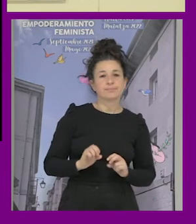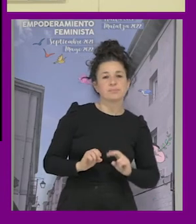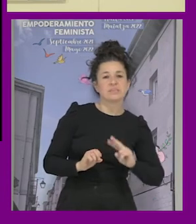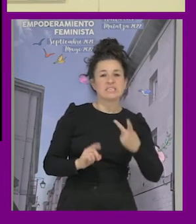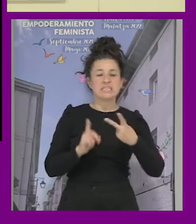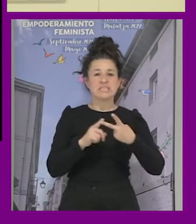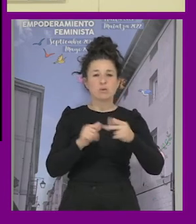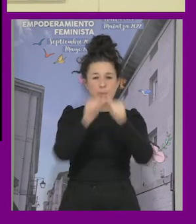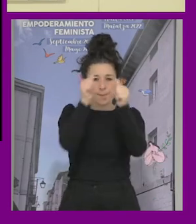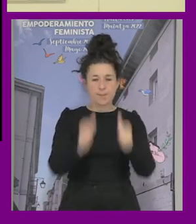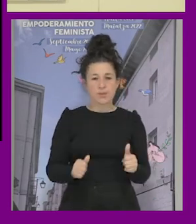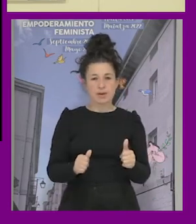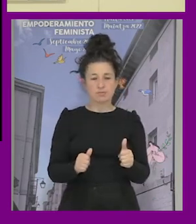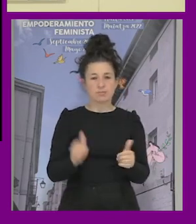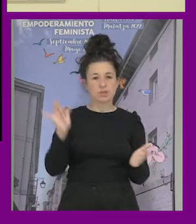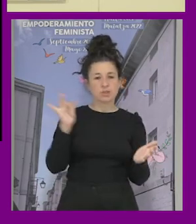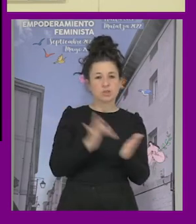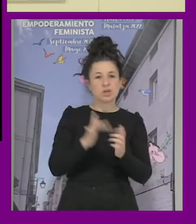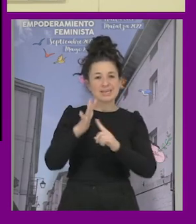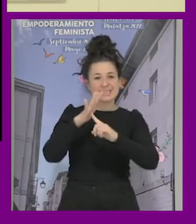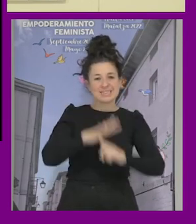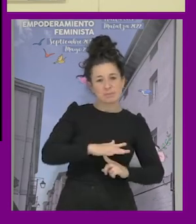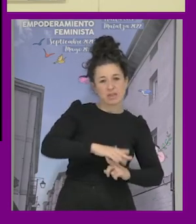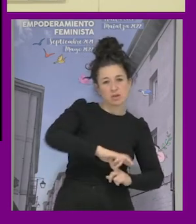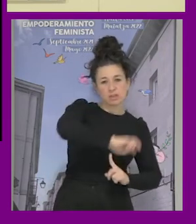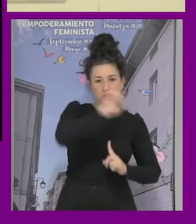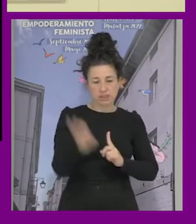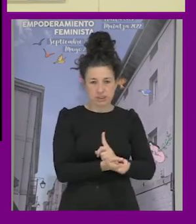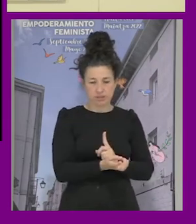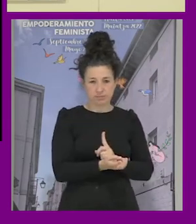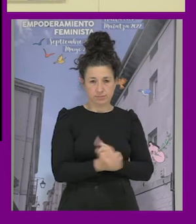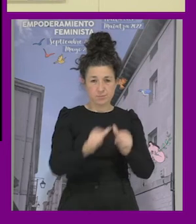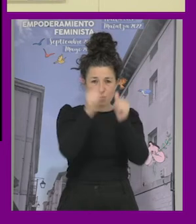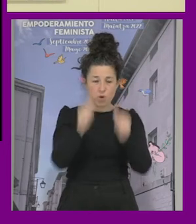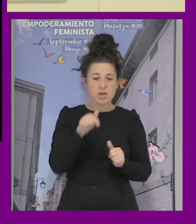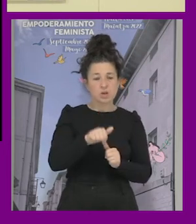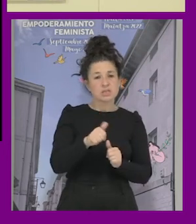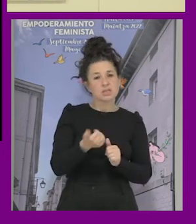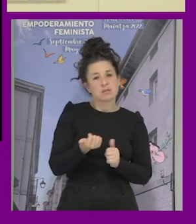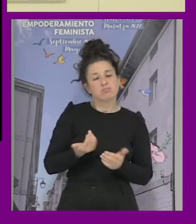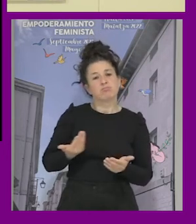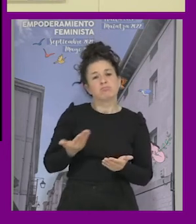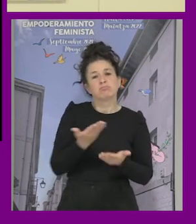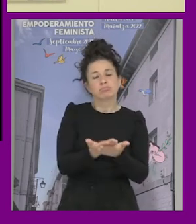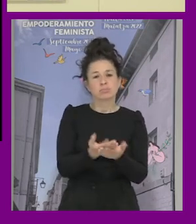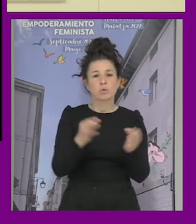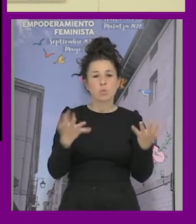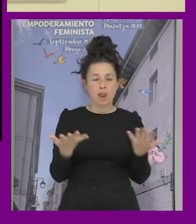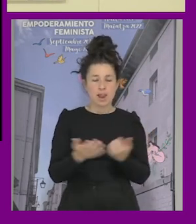el segundo modelo sería el de discriminación múltiple lo que plantea este modelo es que